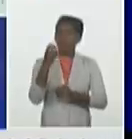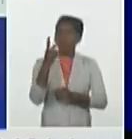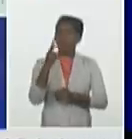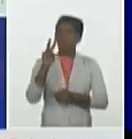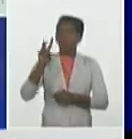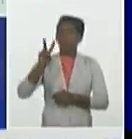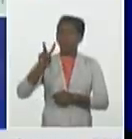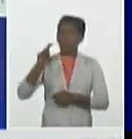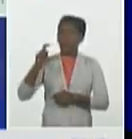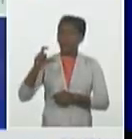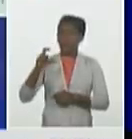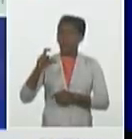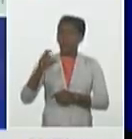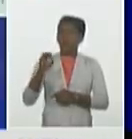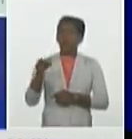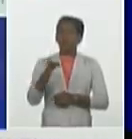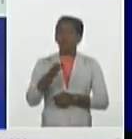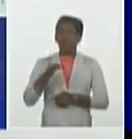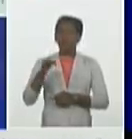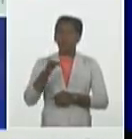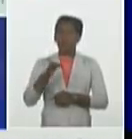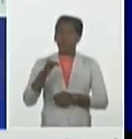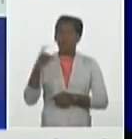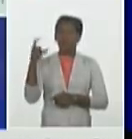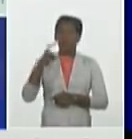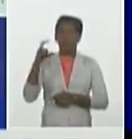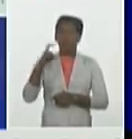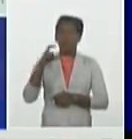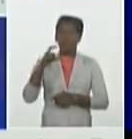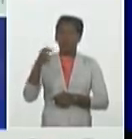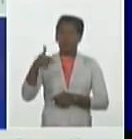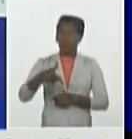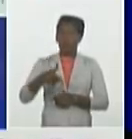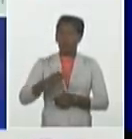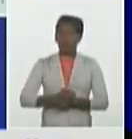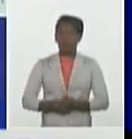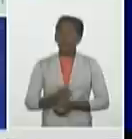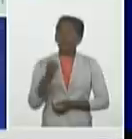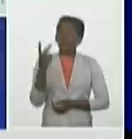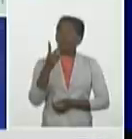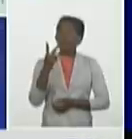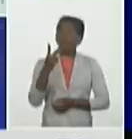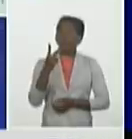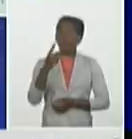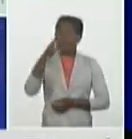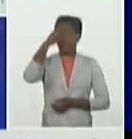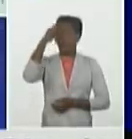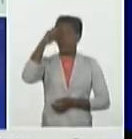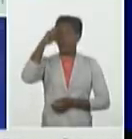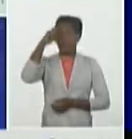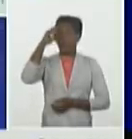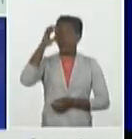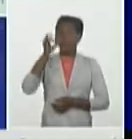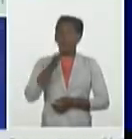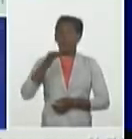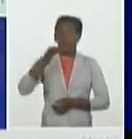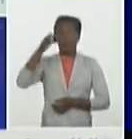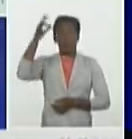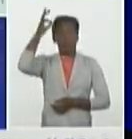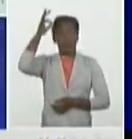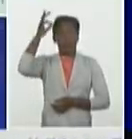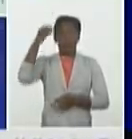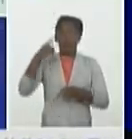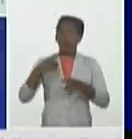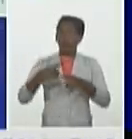Camajuaní los dos de Santiespíritu uno del municipio Tahuasco y uno del municipio La Sierpe en